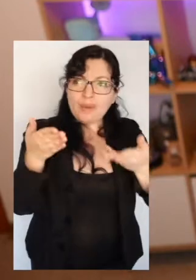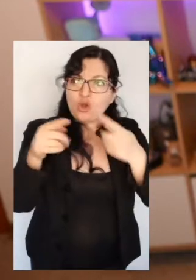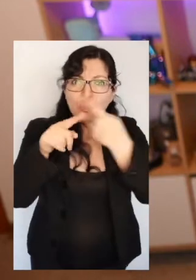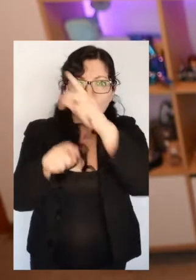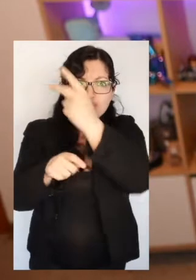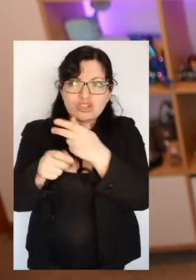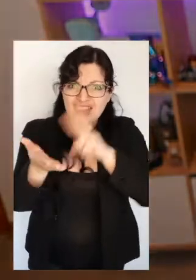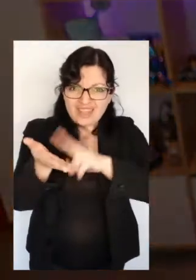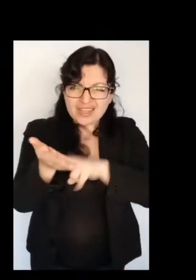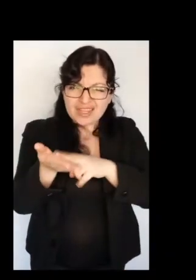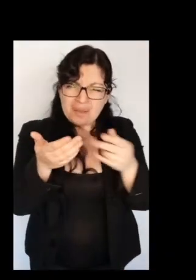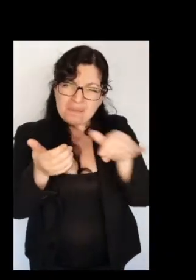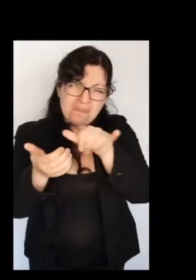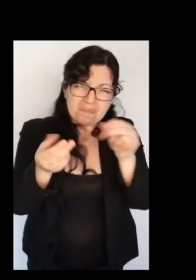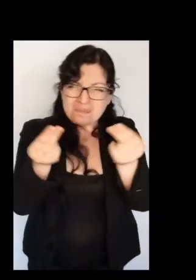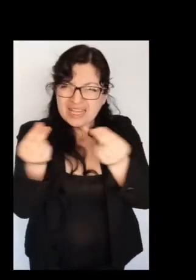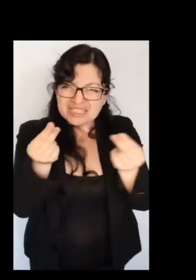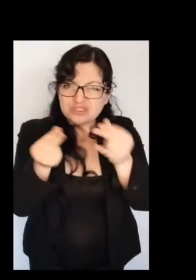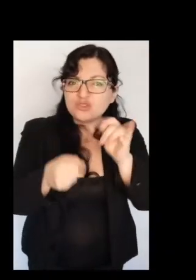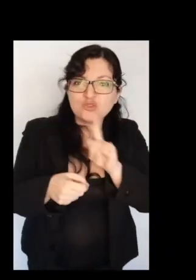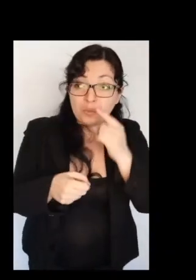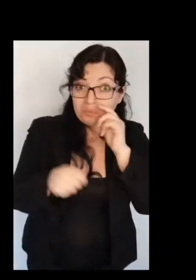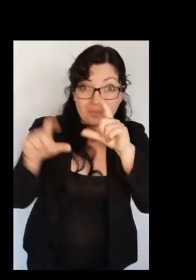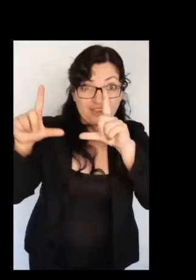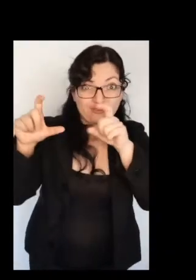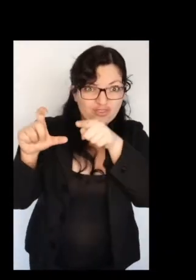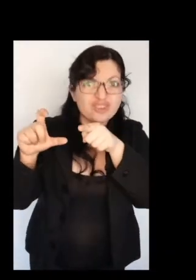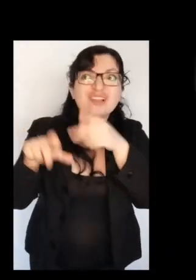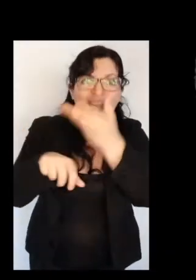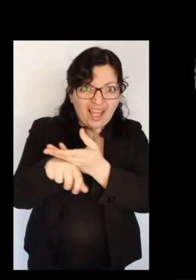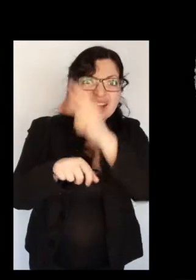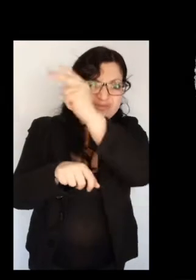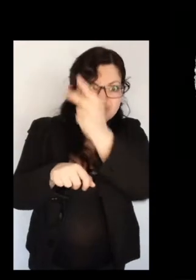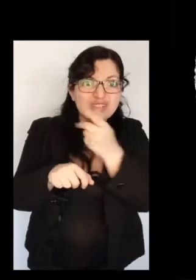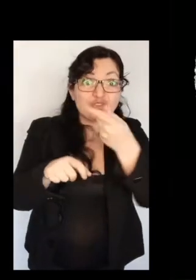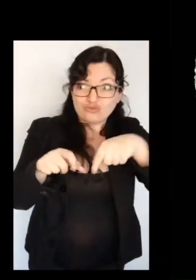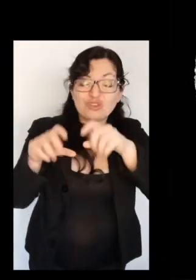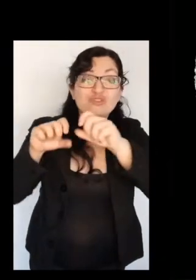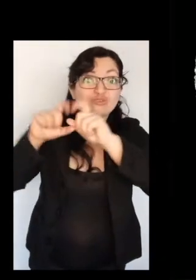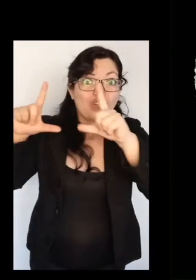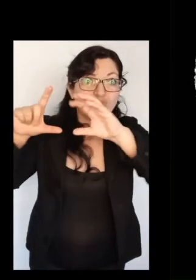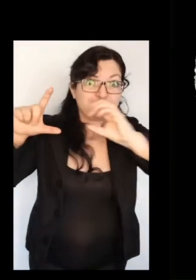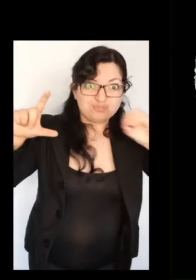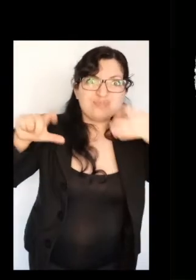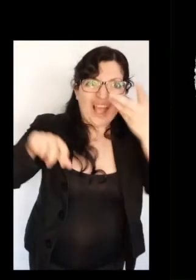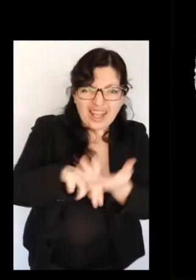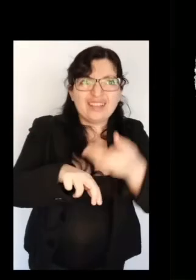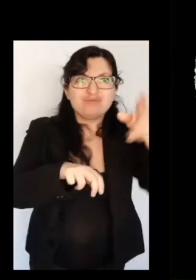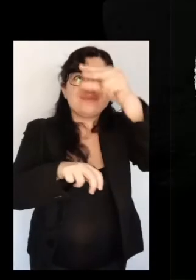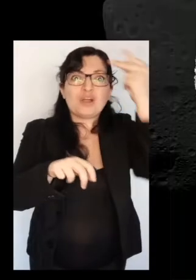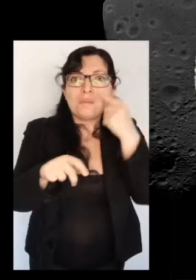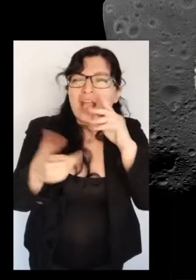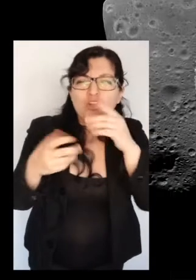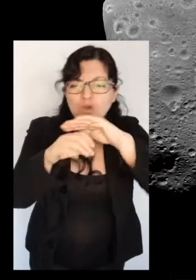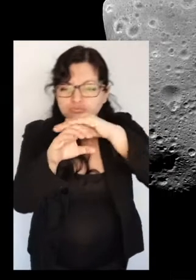¿Se parecerá? Mira estas fotografías de asteroides de nuestro Sistema Solar. Mira sus texturas